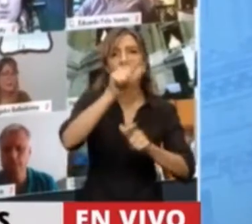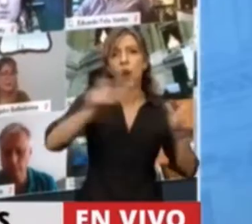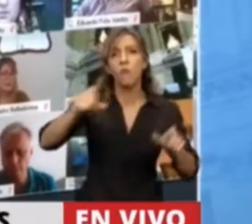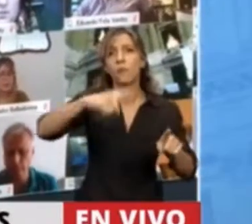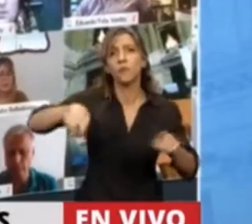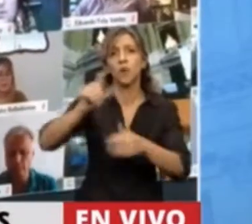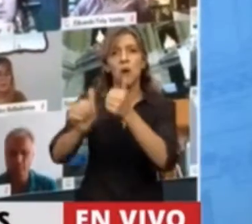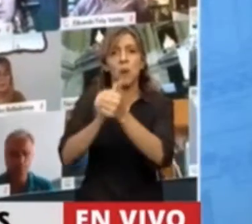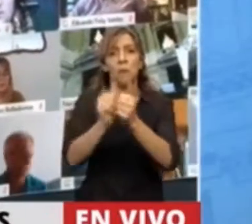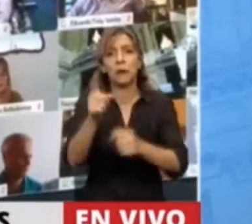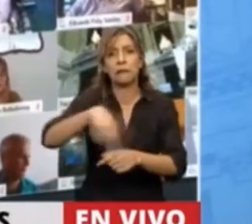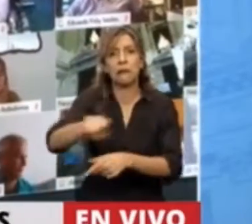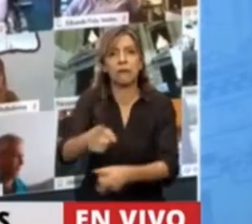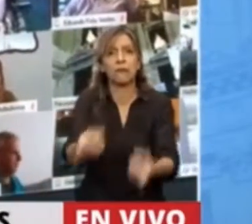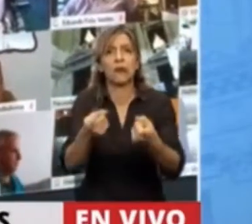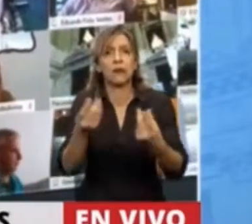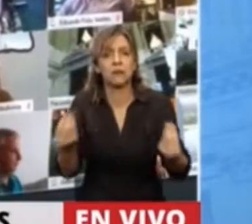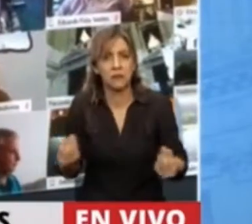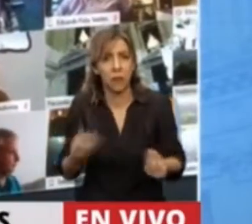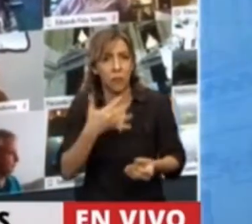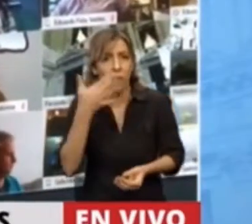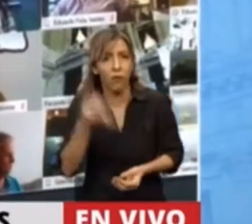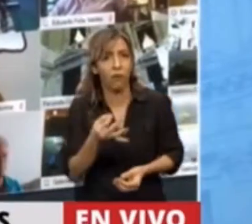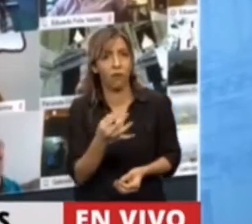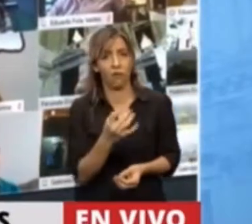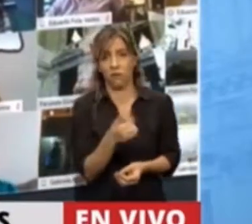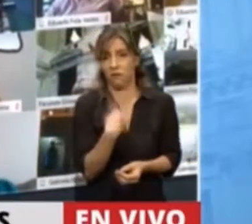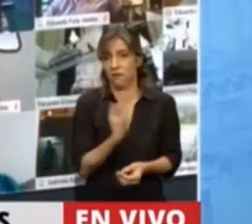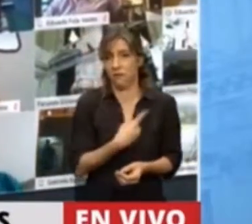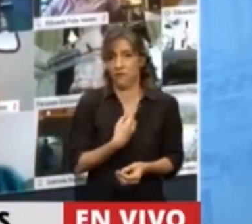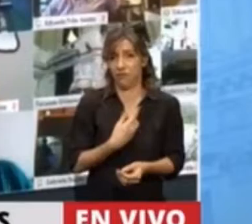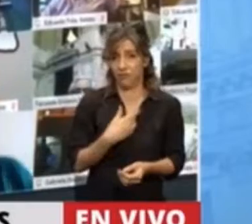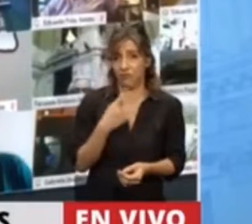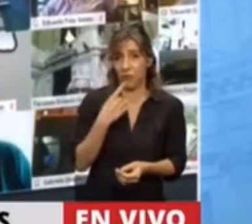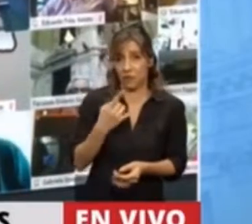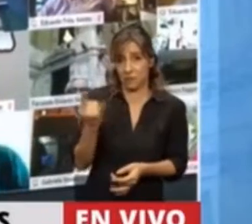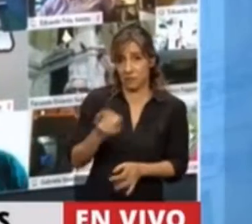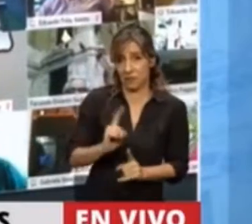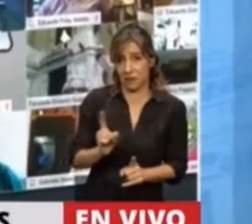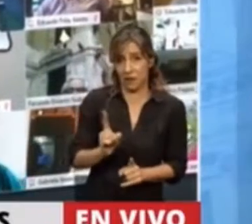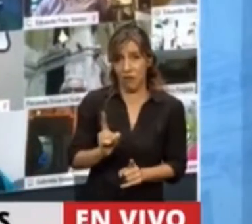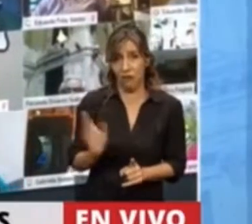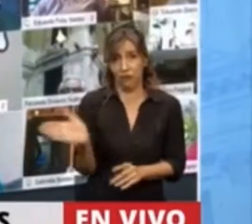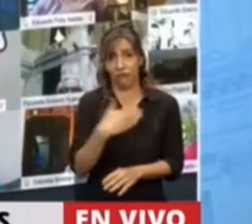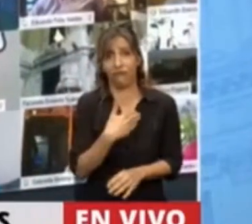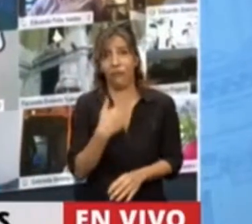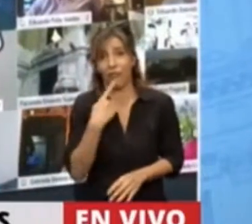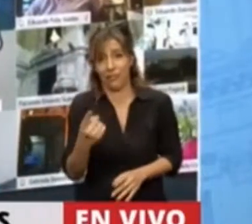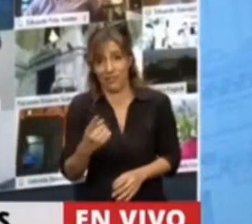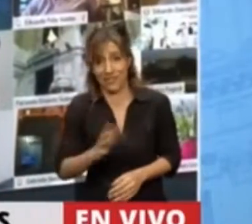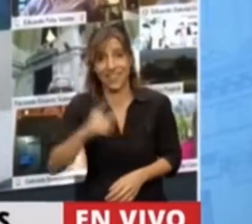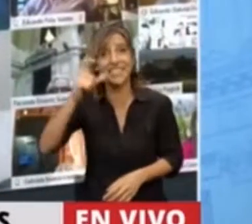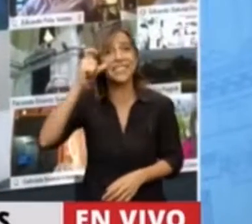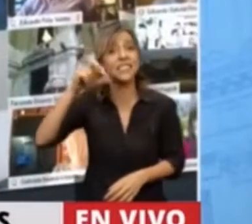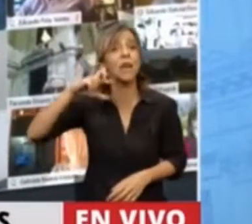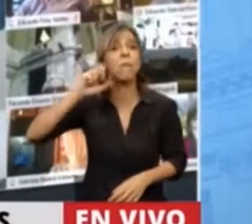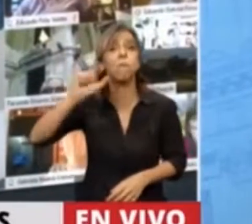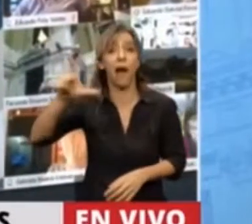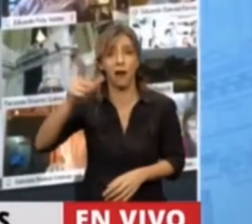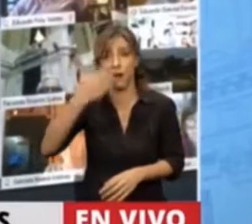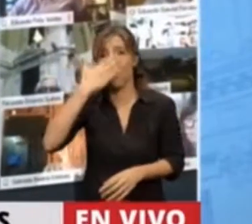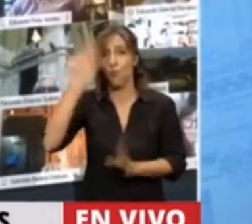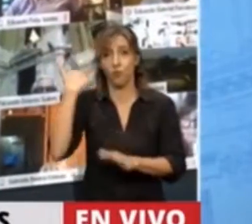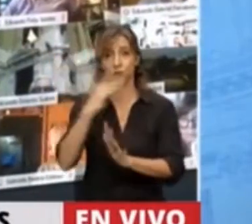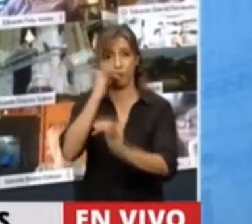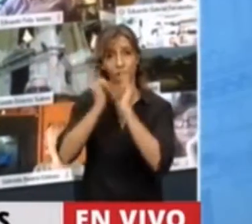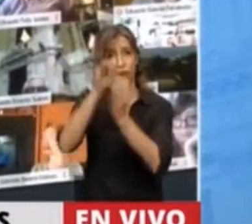pandemia, pero fíjense que no lo desmentimos nosotros, lo desmiente la Cepal. La Cepal en su último informe dice, Presidente,